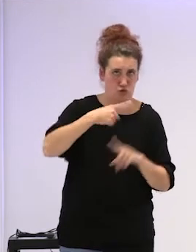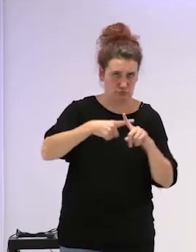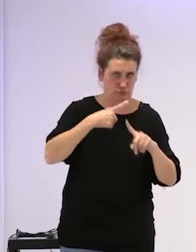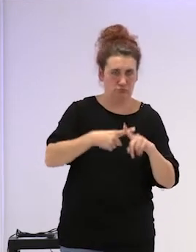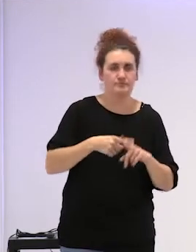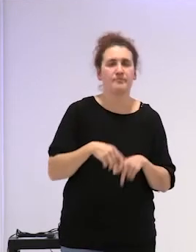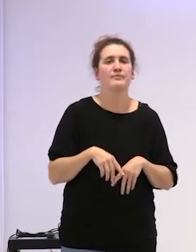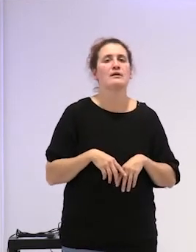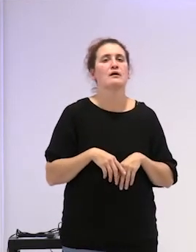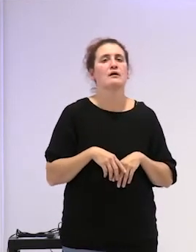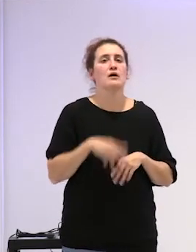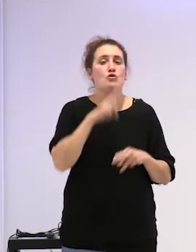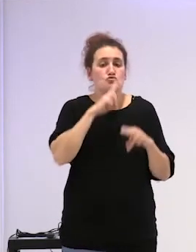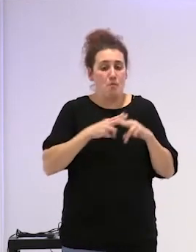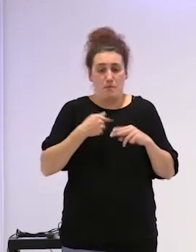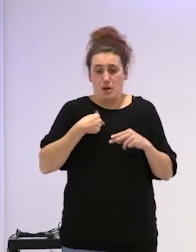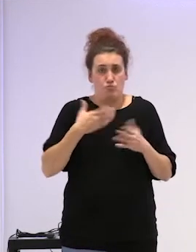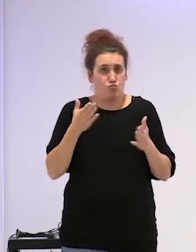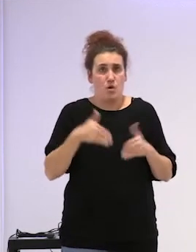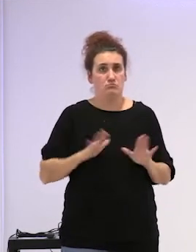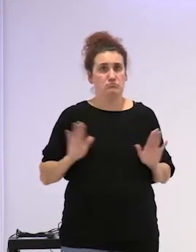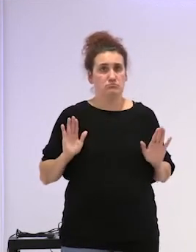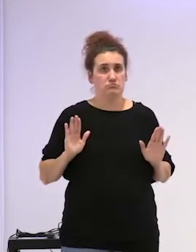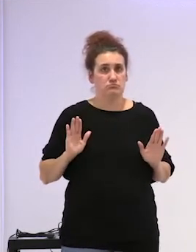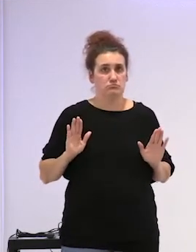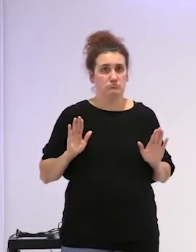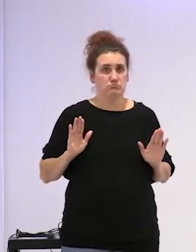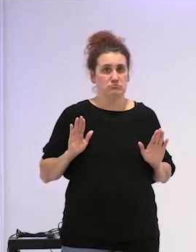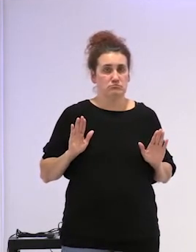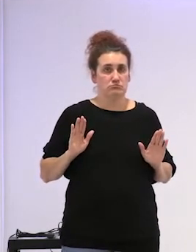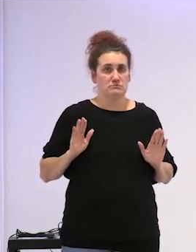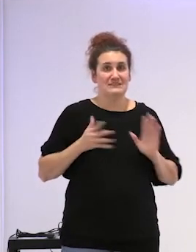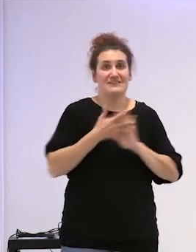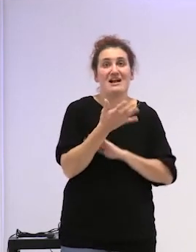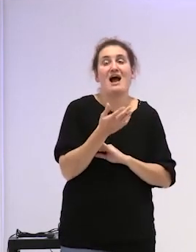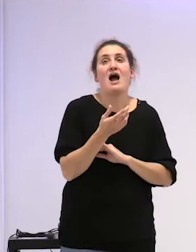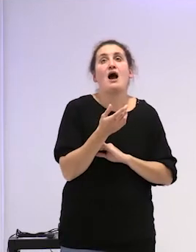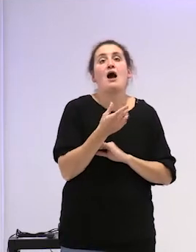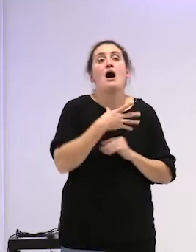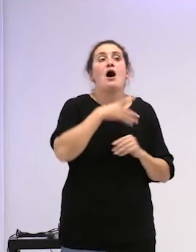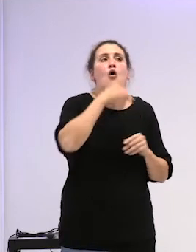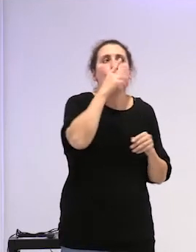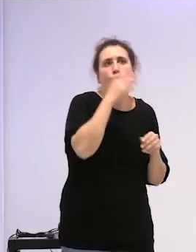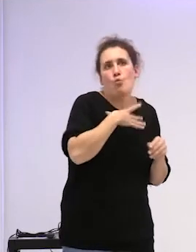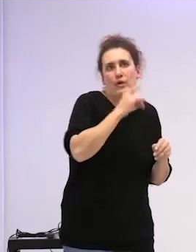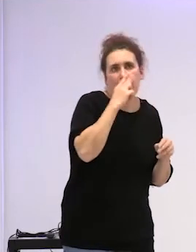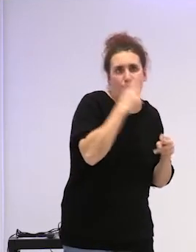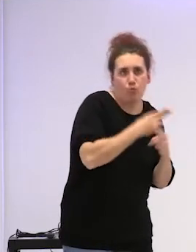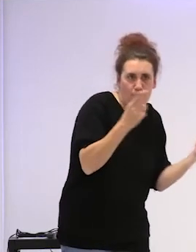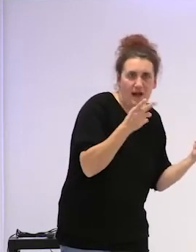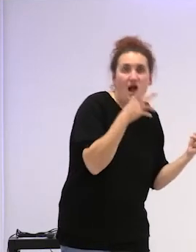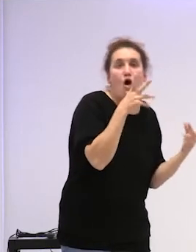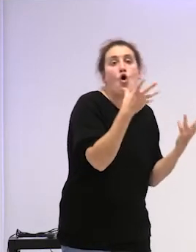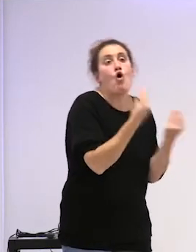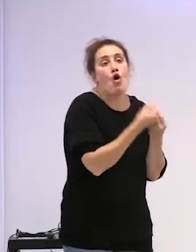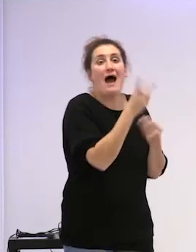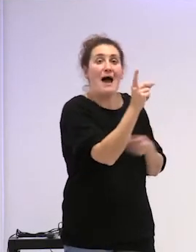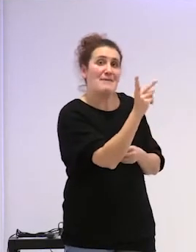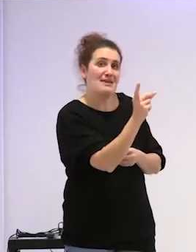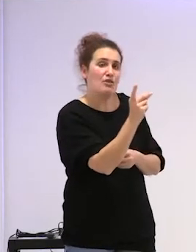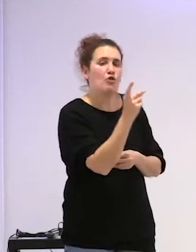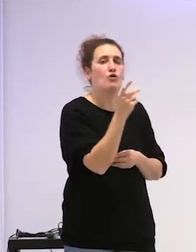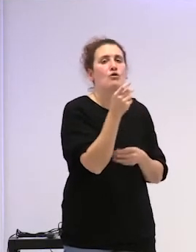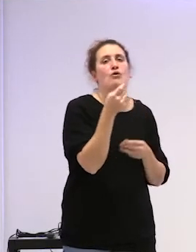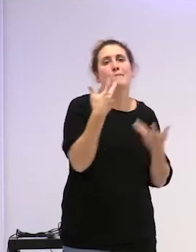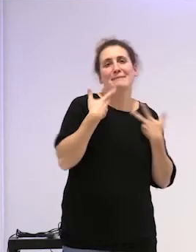no tenemos nombre es decir a no ser que sea públicamente con el apellido de víctima de